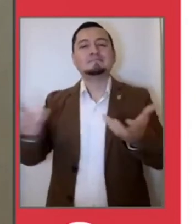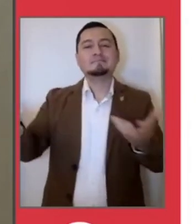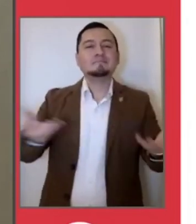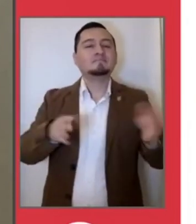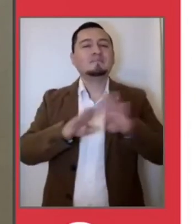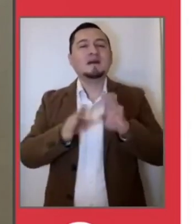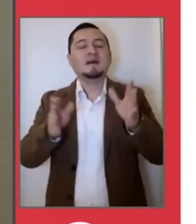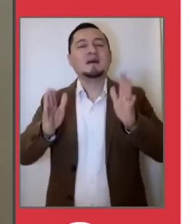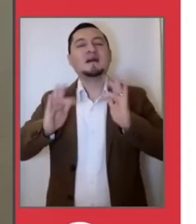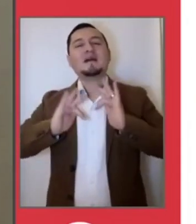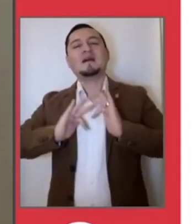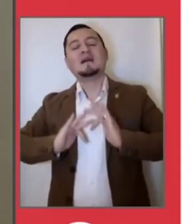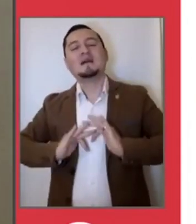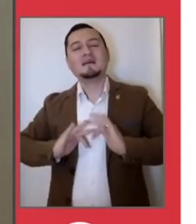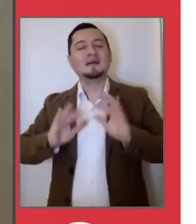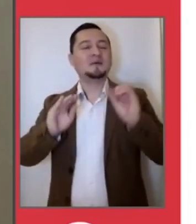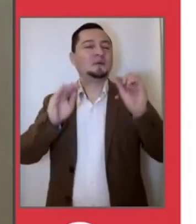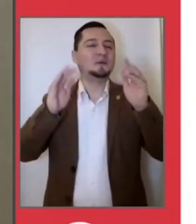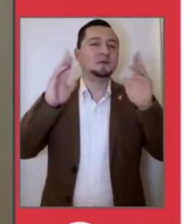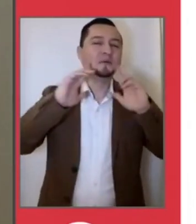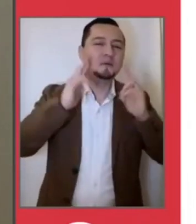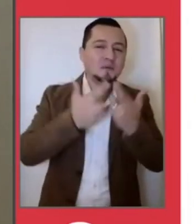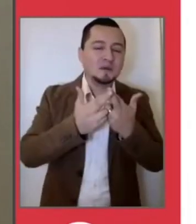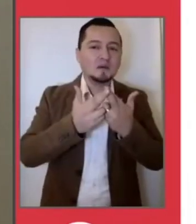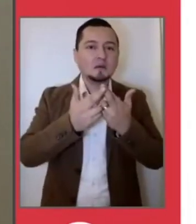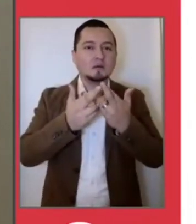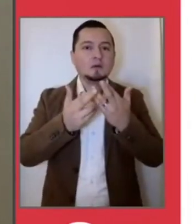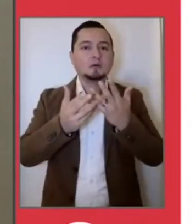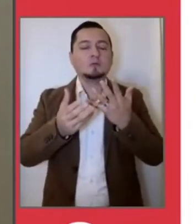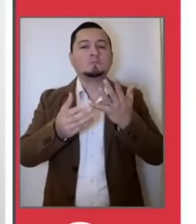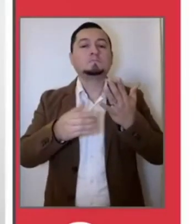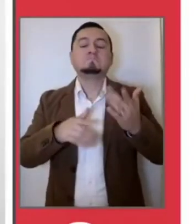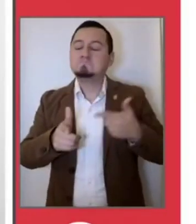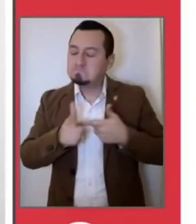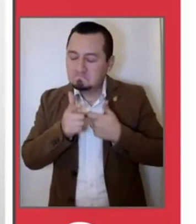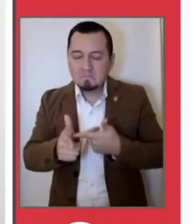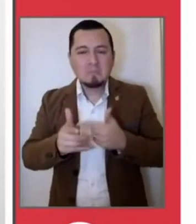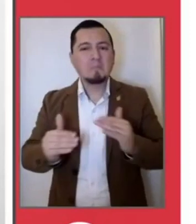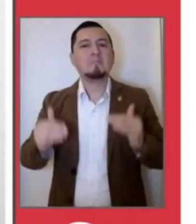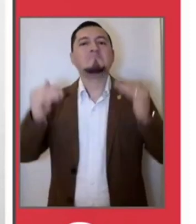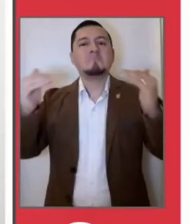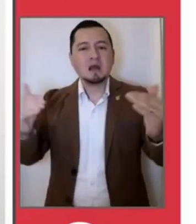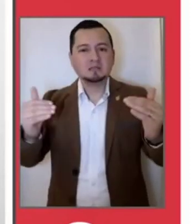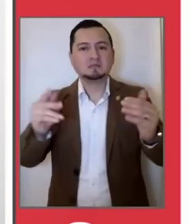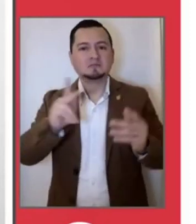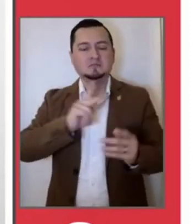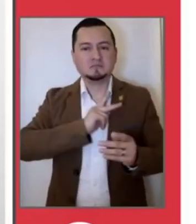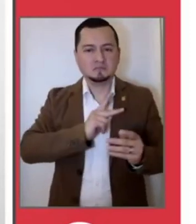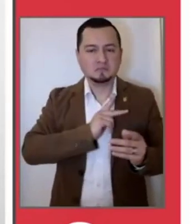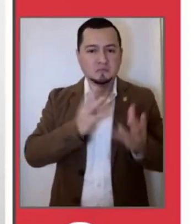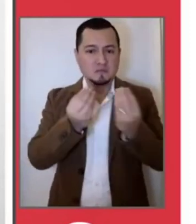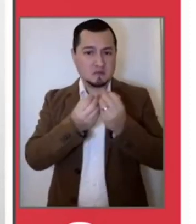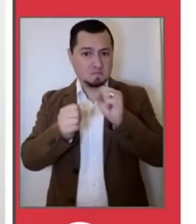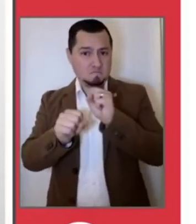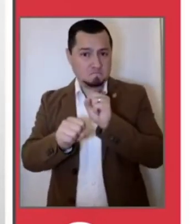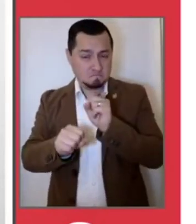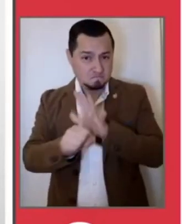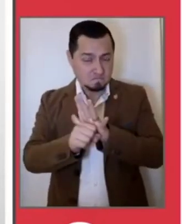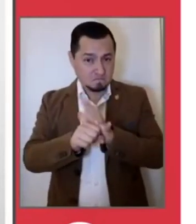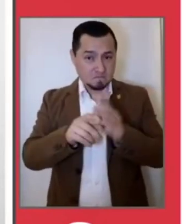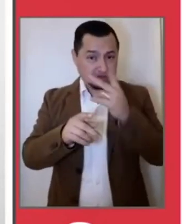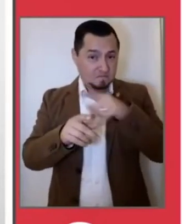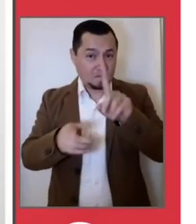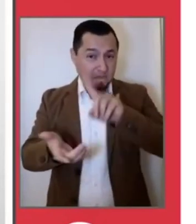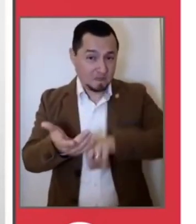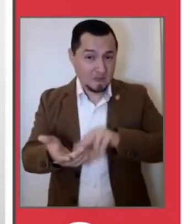cercano se convirtió en el principal factor de expansión de la pandemia. Las